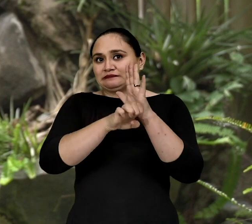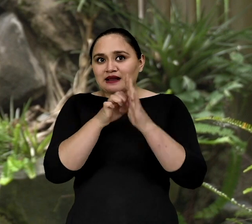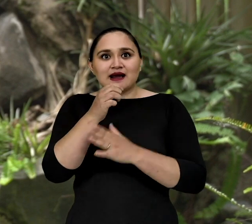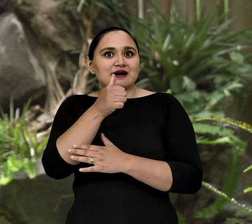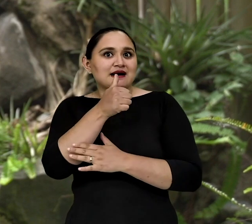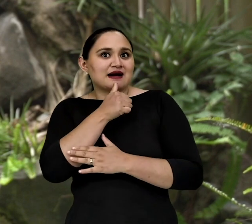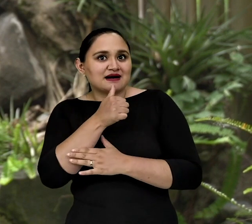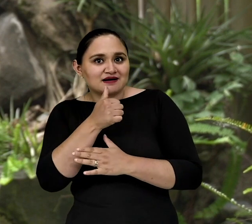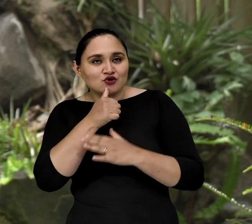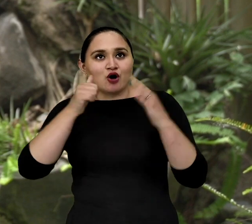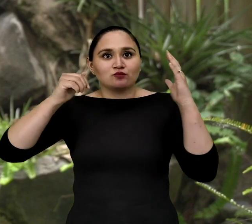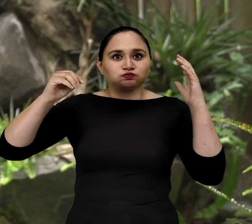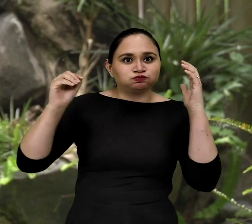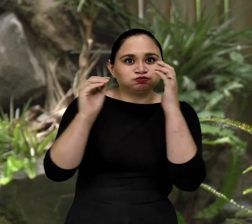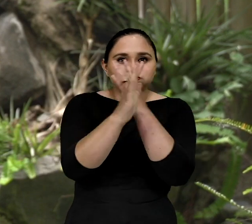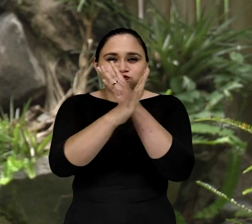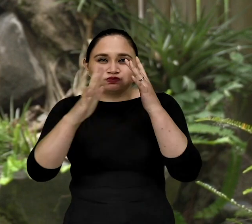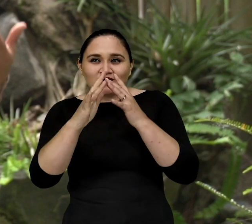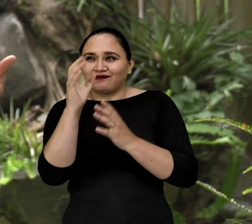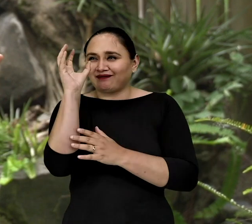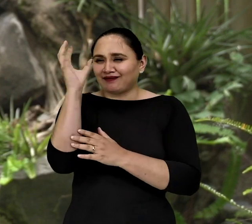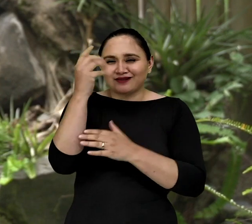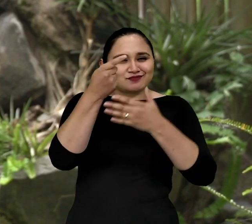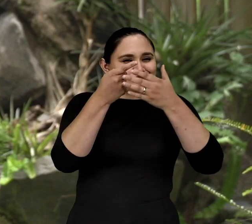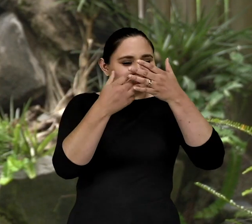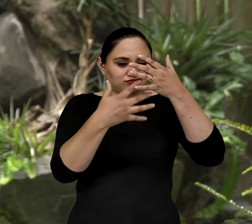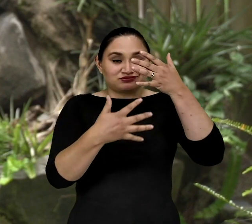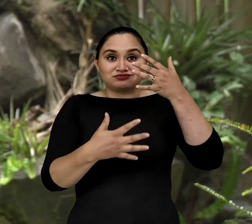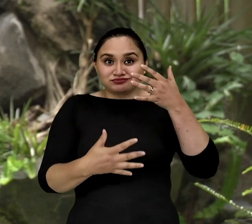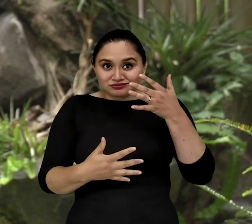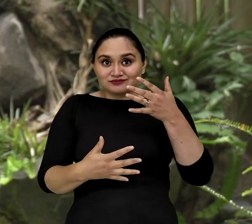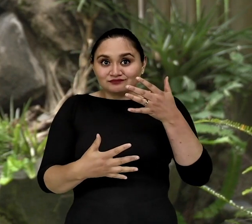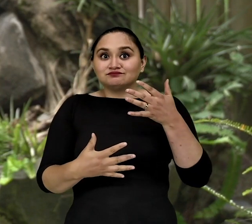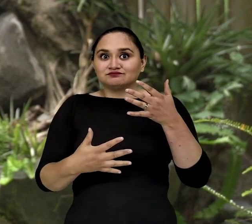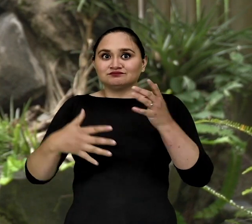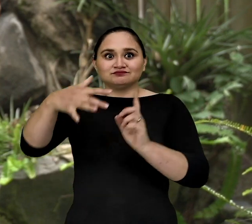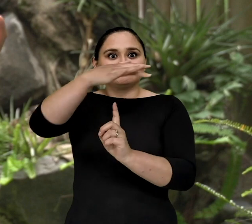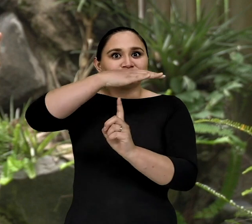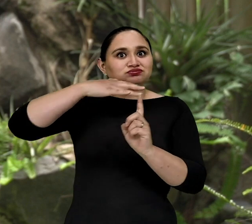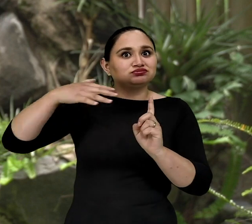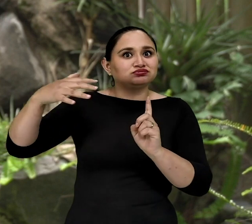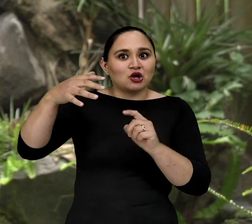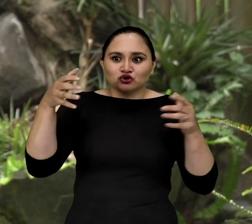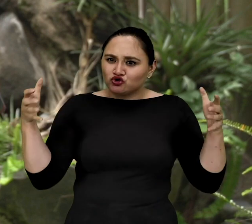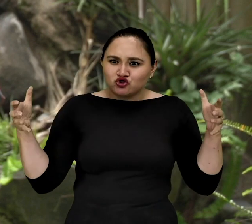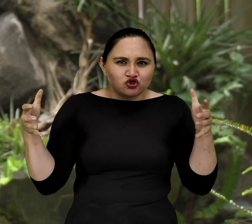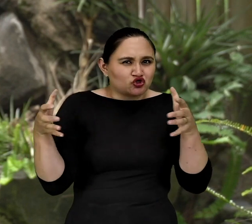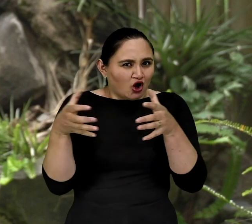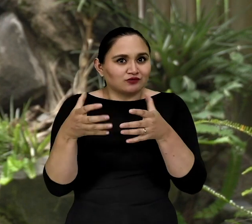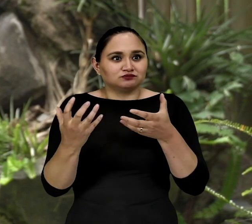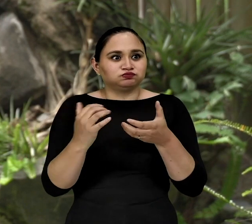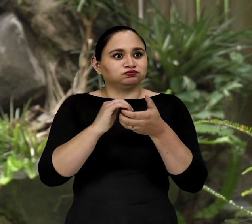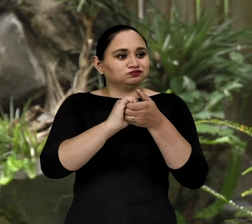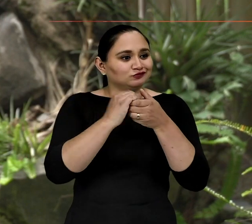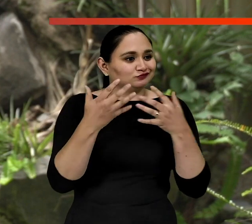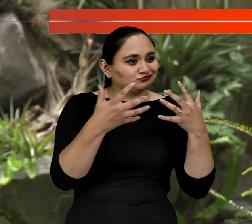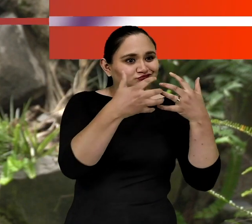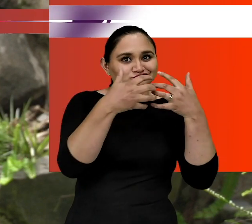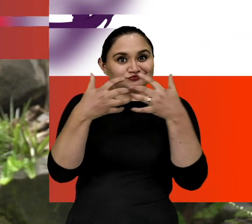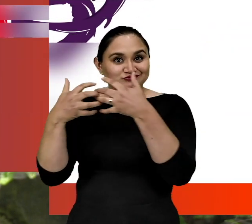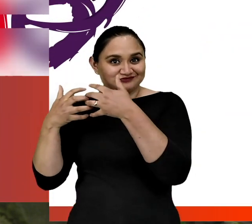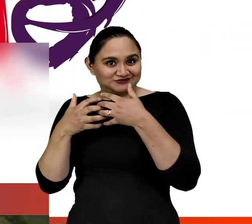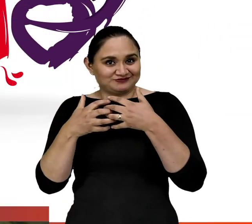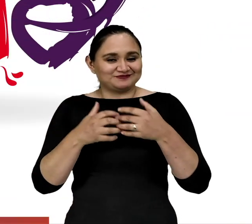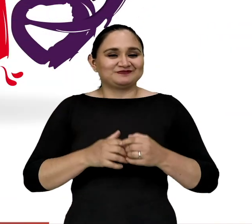el agua, el aire, el clima, etc. Que conviven en un mismo hábitat y se relacionan entre sí